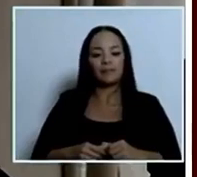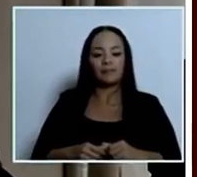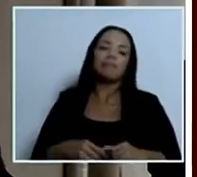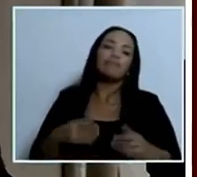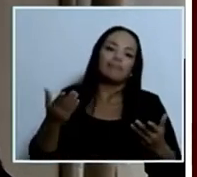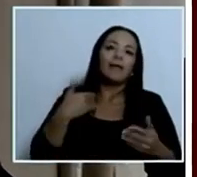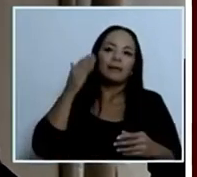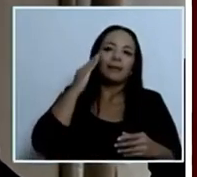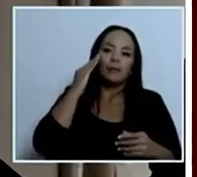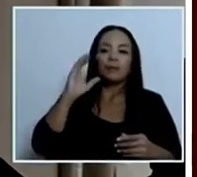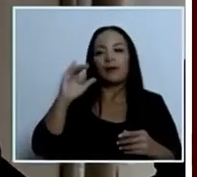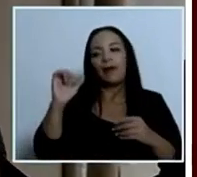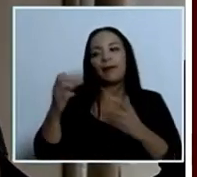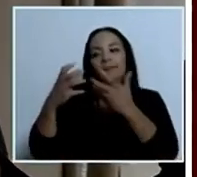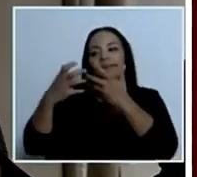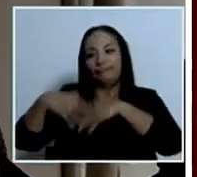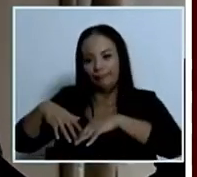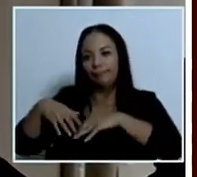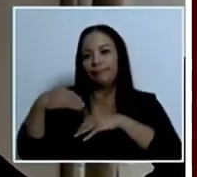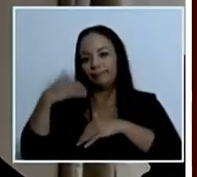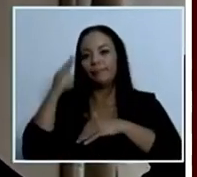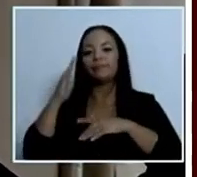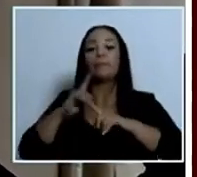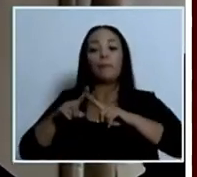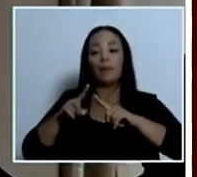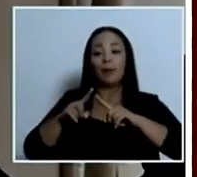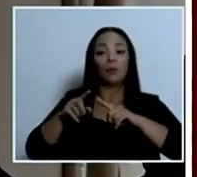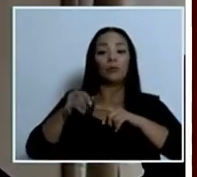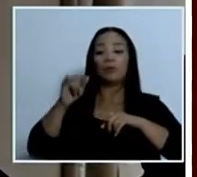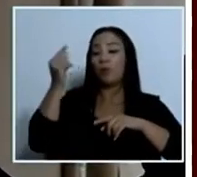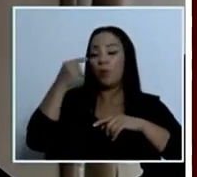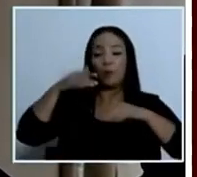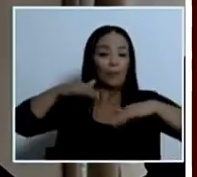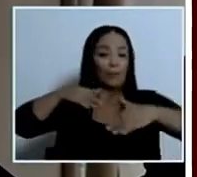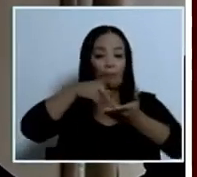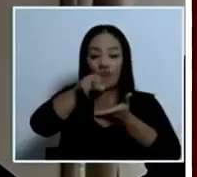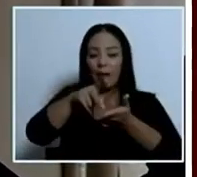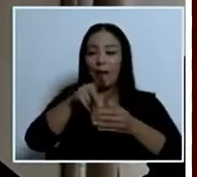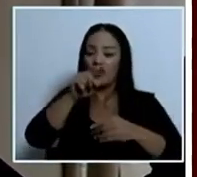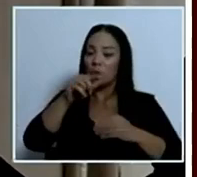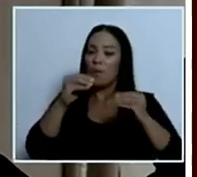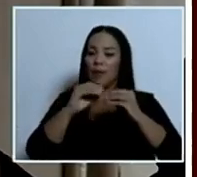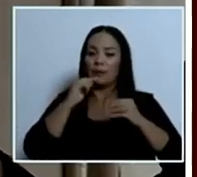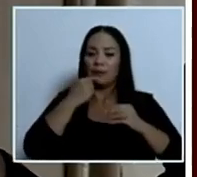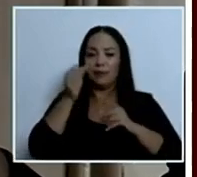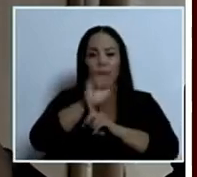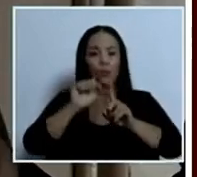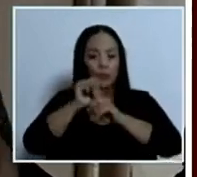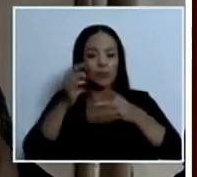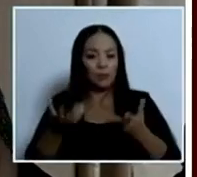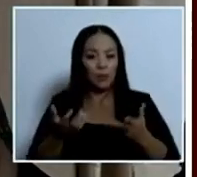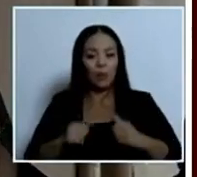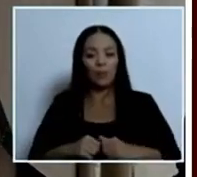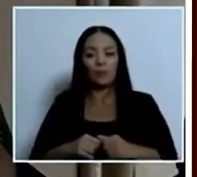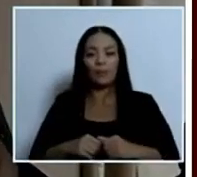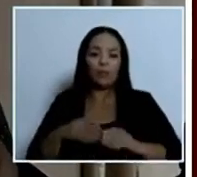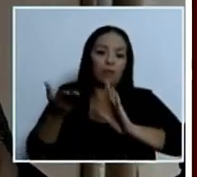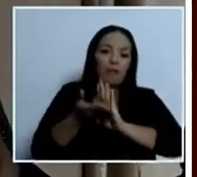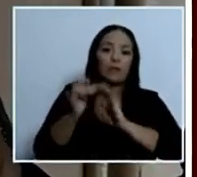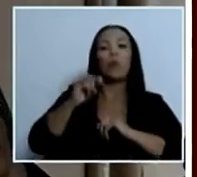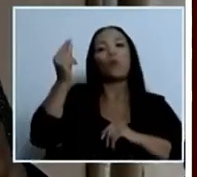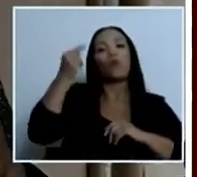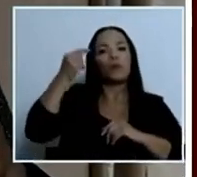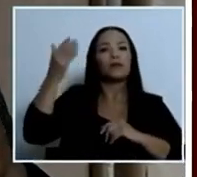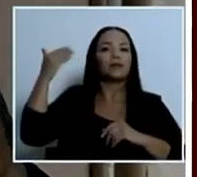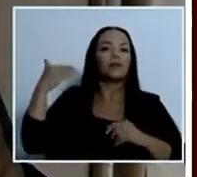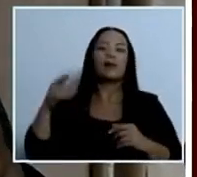está quebrada en ese caso el no pagarle a la institución no agrava más aún la situación y hace lo mismo que hicieron los gobiernos anteriores que es desconocer